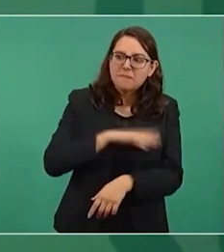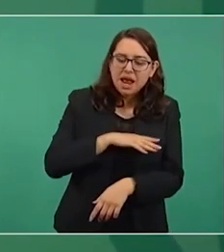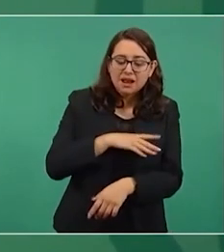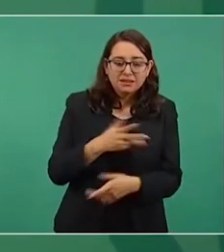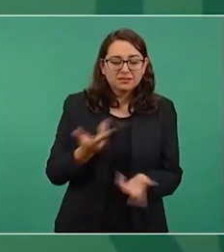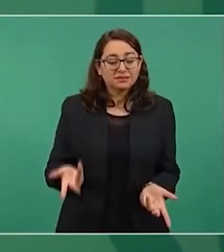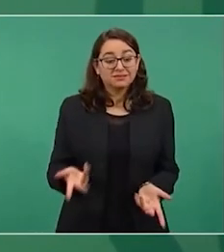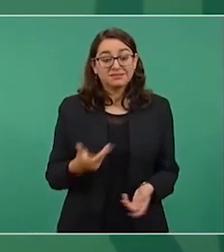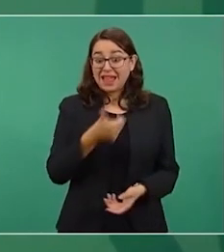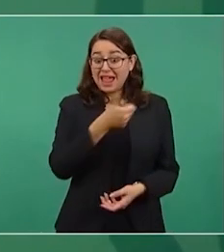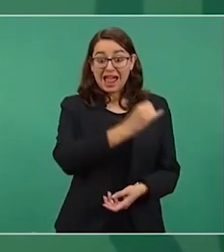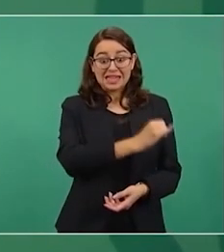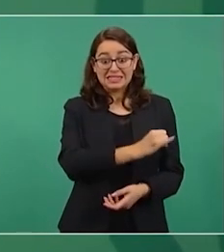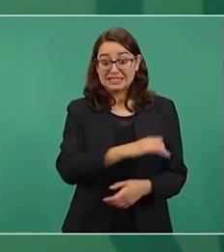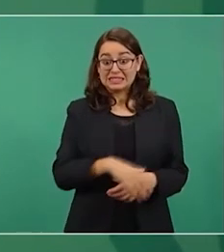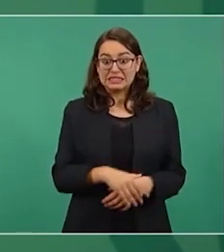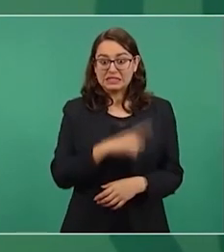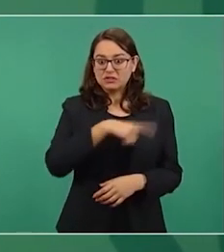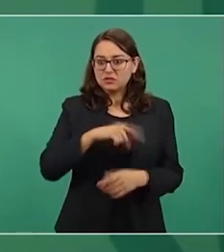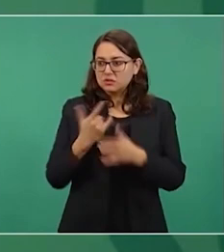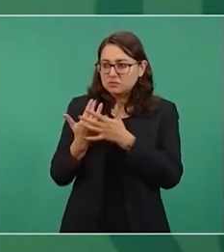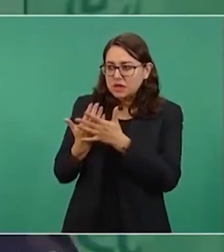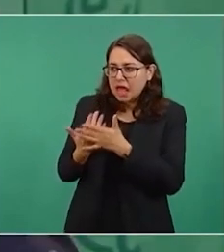son tiempos de sopilotes.